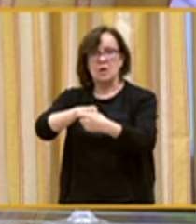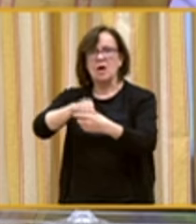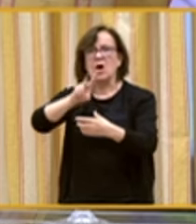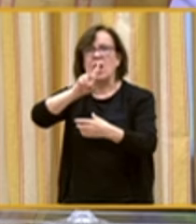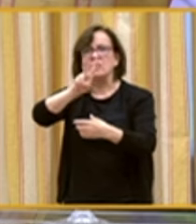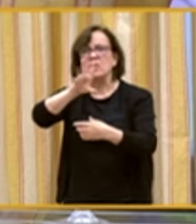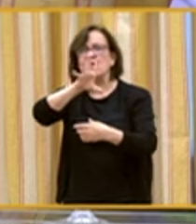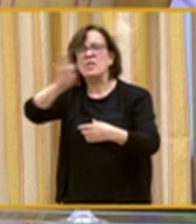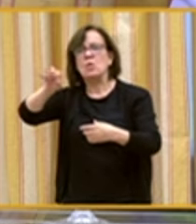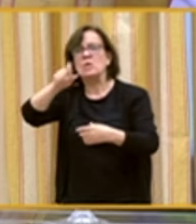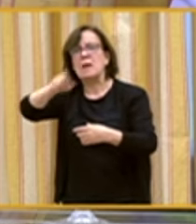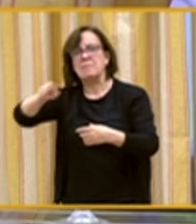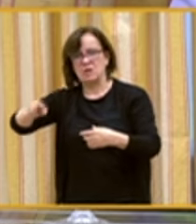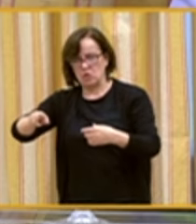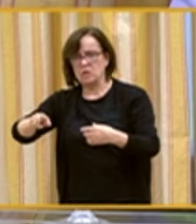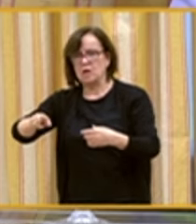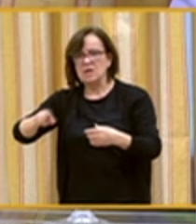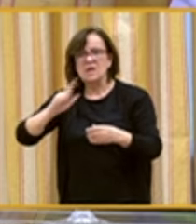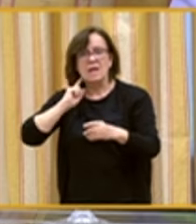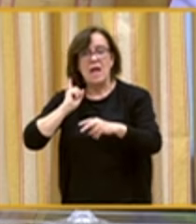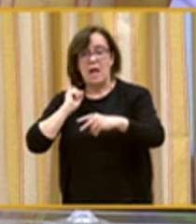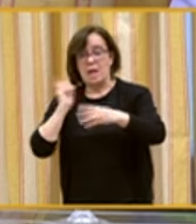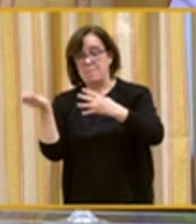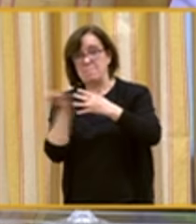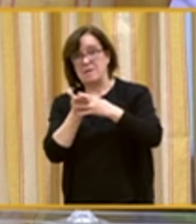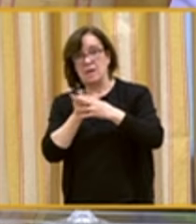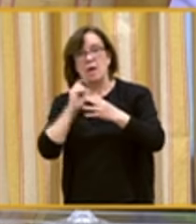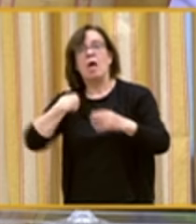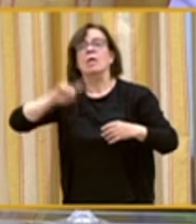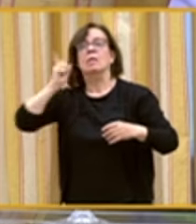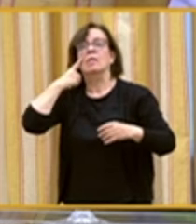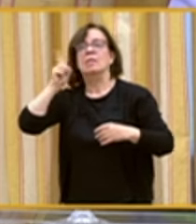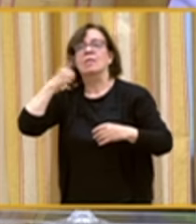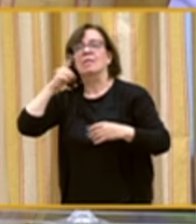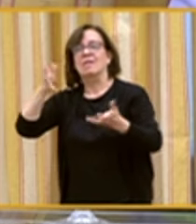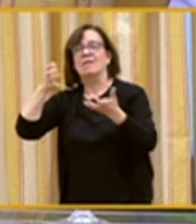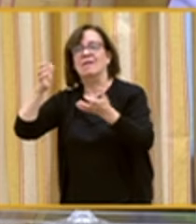250 personas. Casi la mitad de ellas encontraron trabajo,